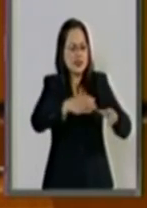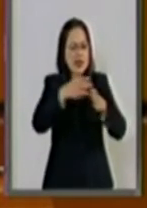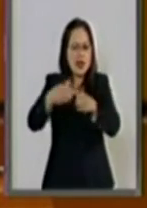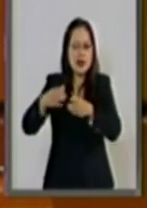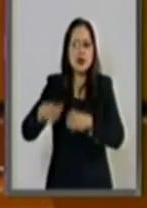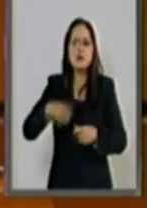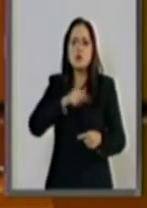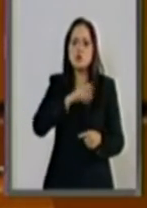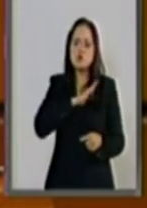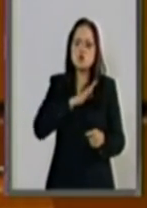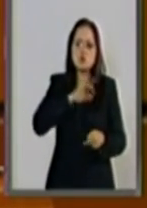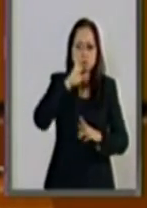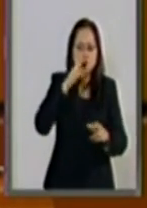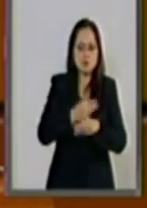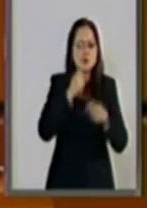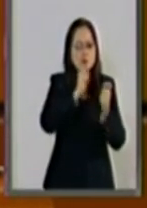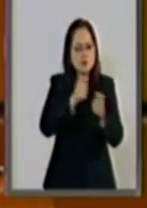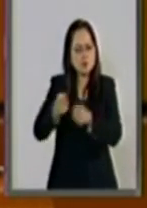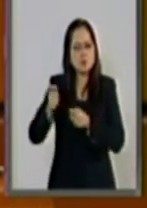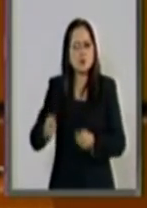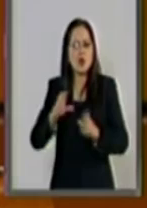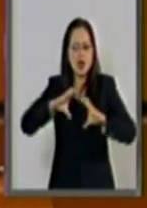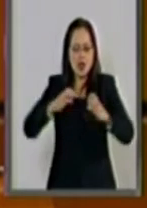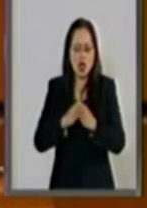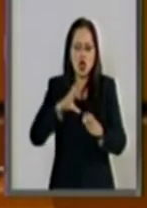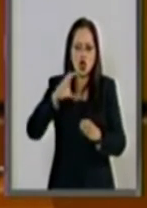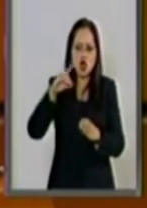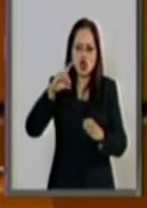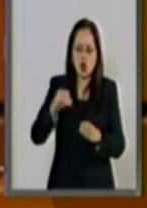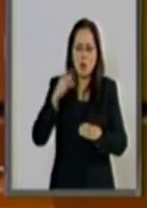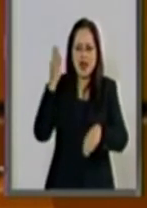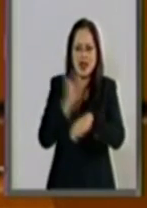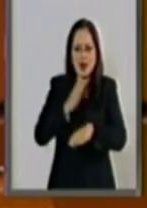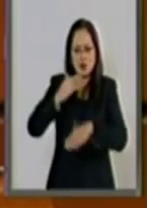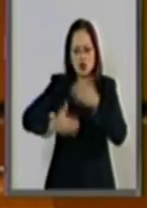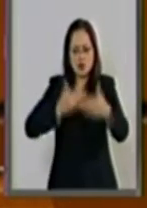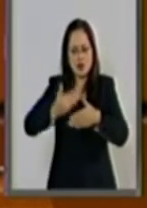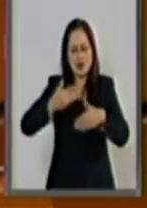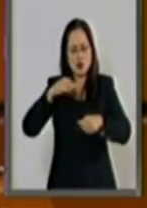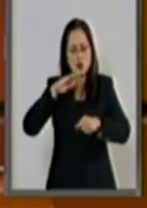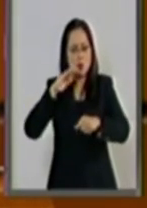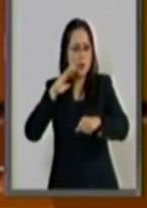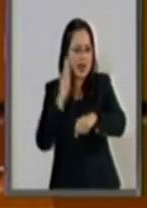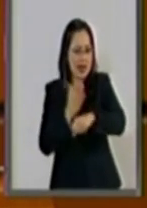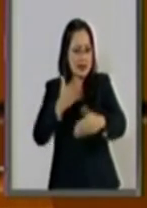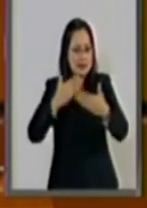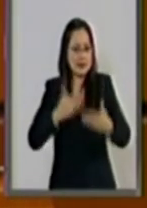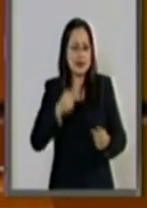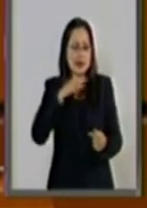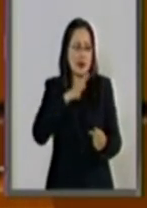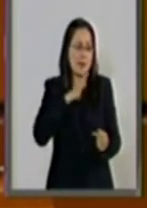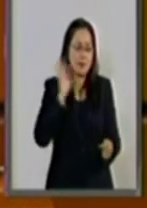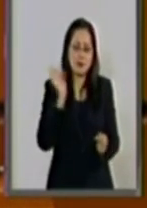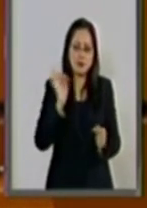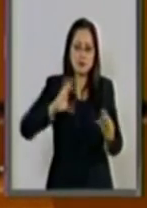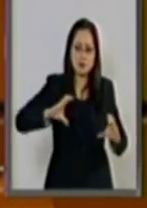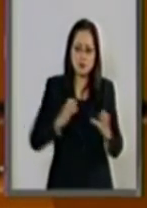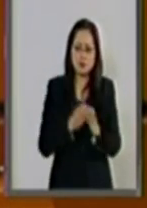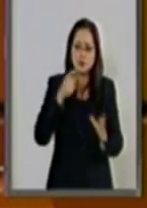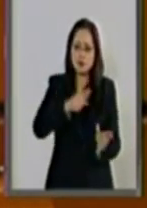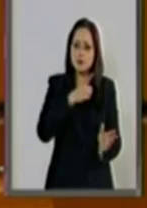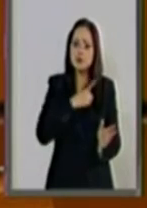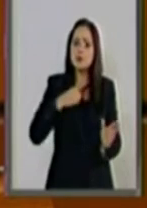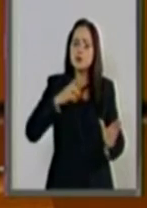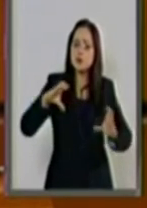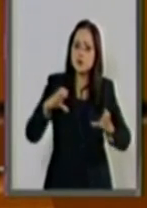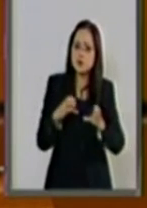ya previstas en el Código Nacional de Procedimientos Penales dado que si se prescinden dichas reformas quedarían